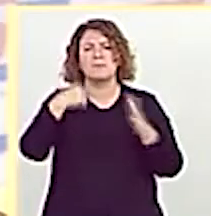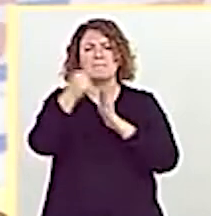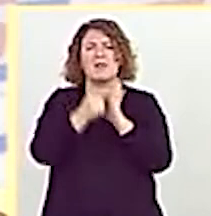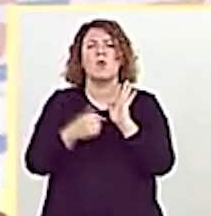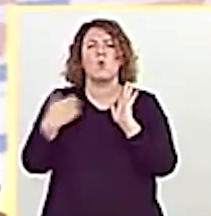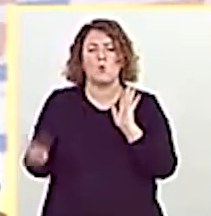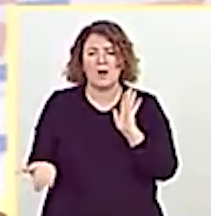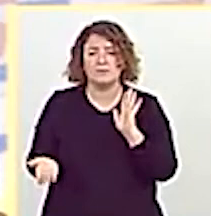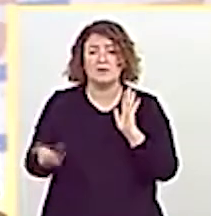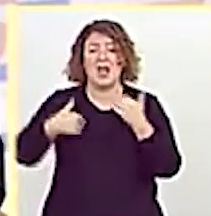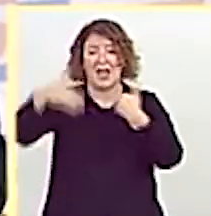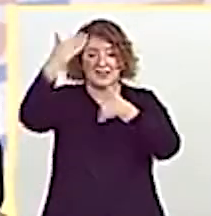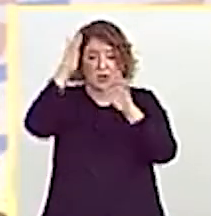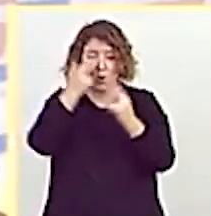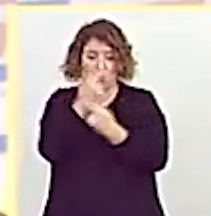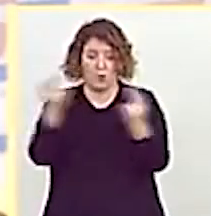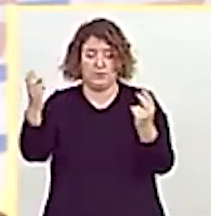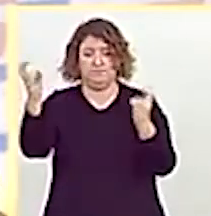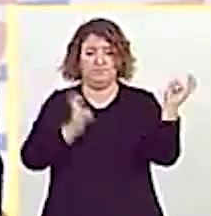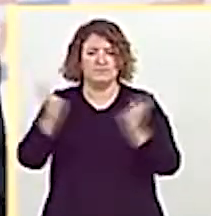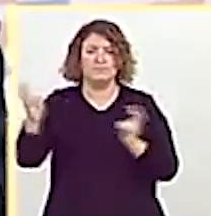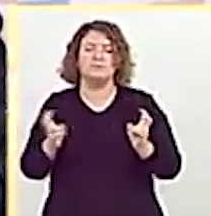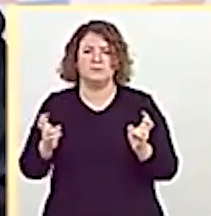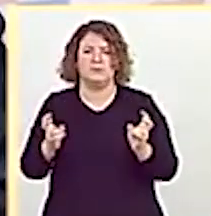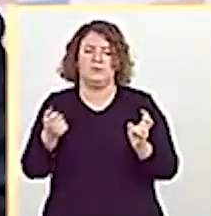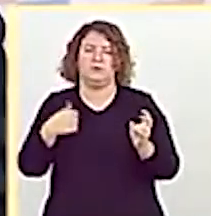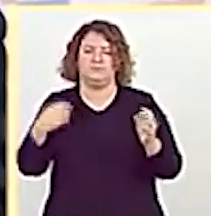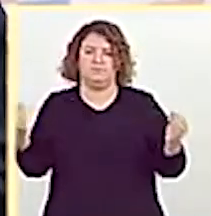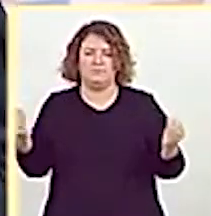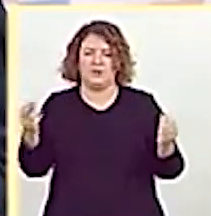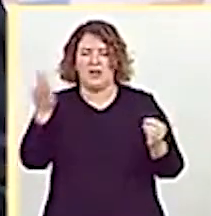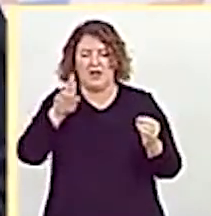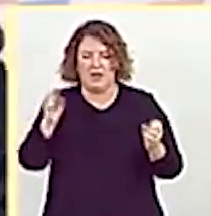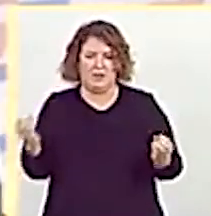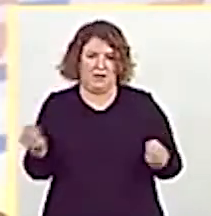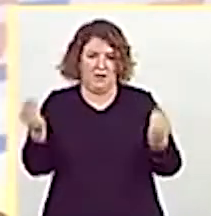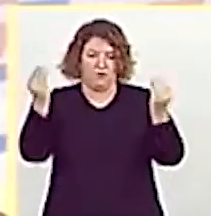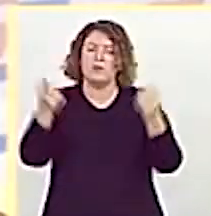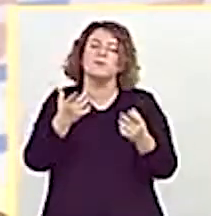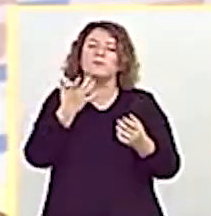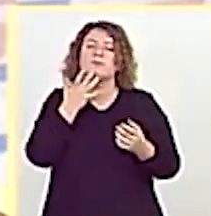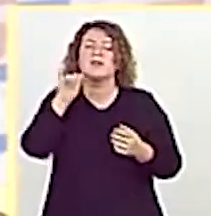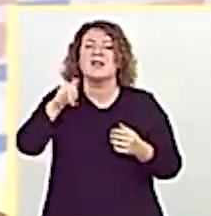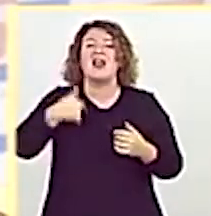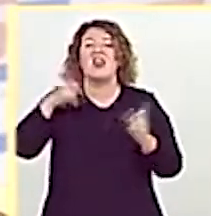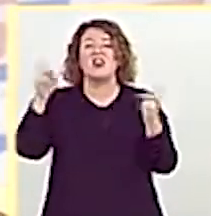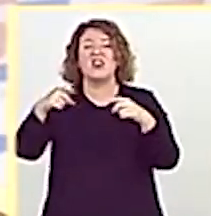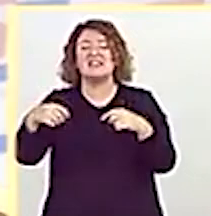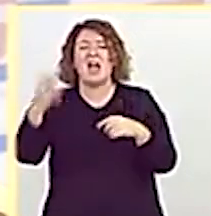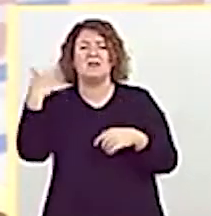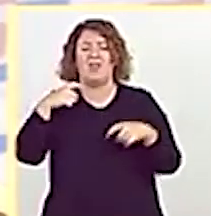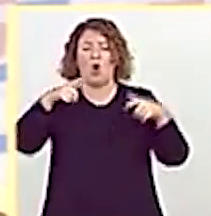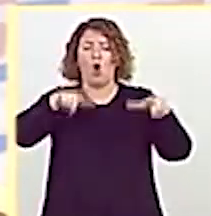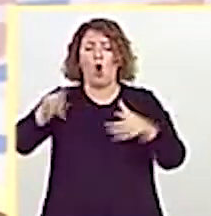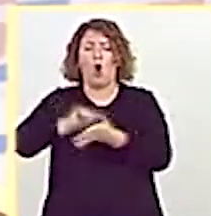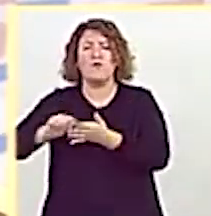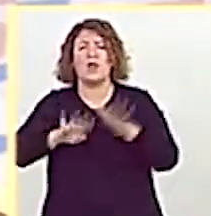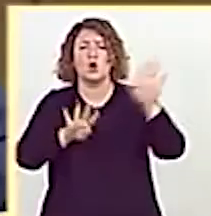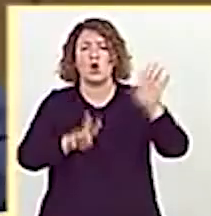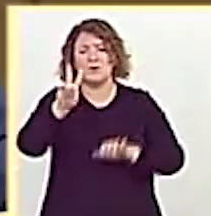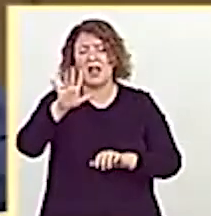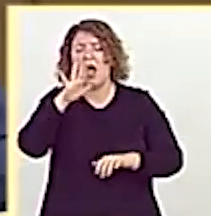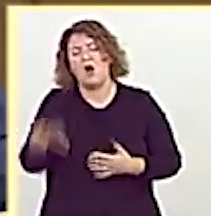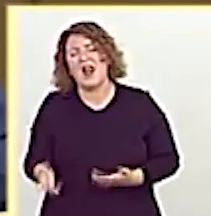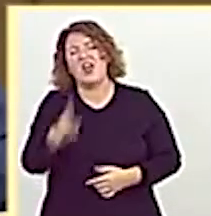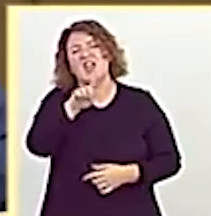refuerzo en la atención al público. También se han ampliado el número de oficinas con cita previa. De 92 hemos pasado a 127.